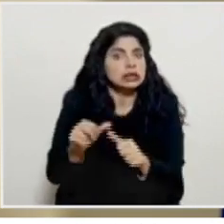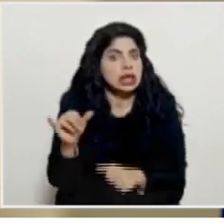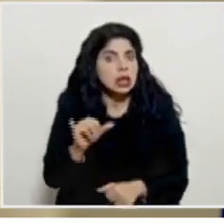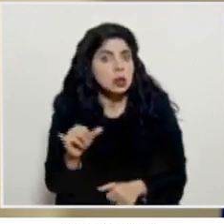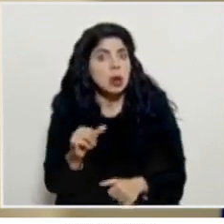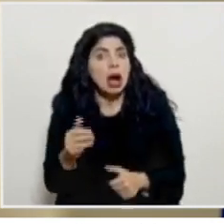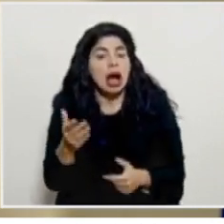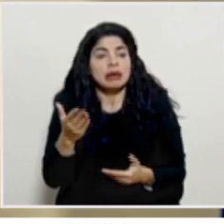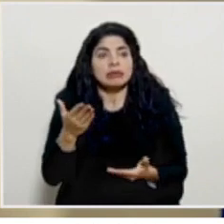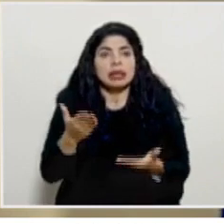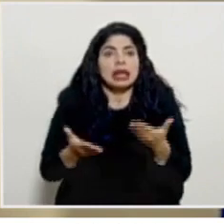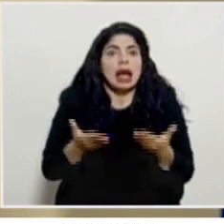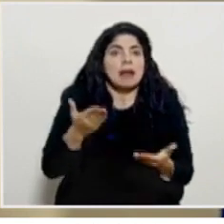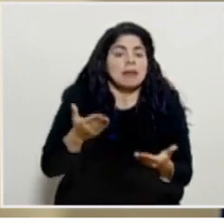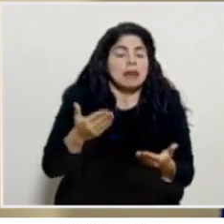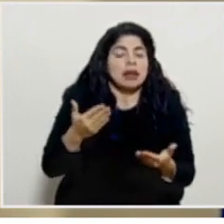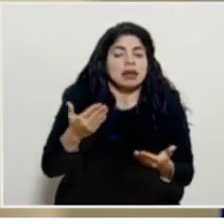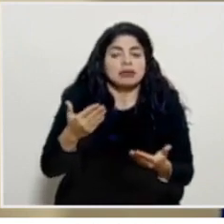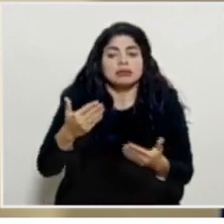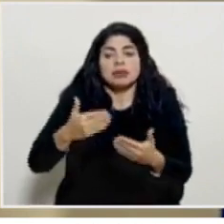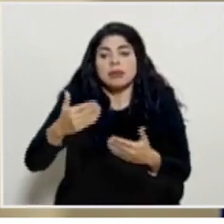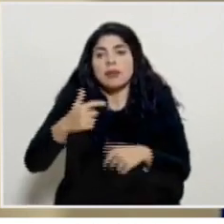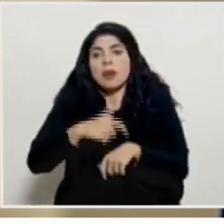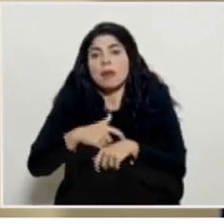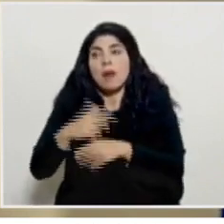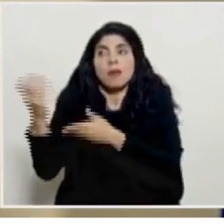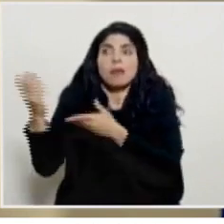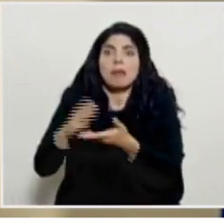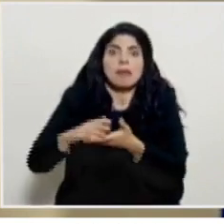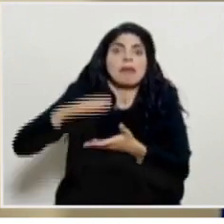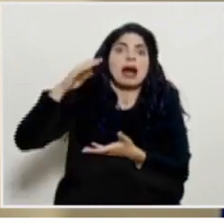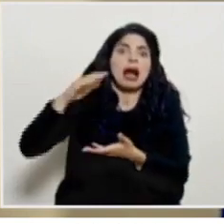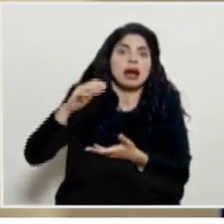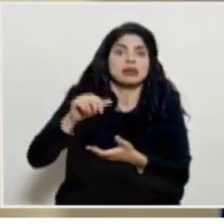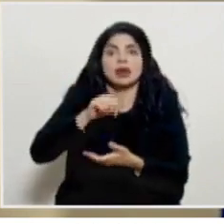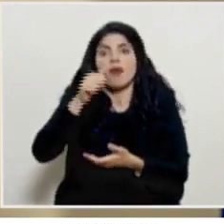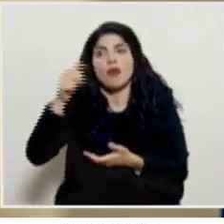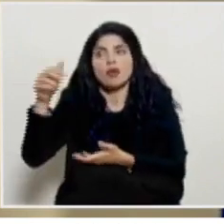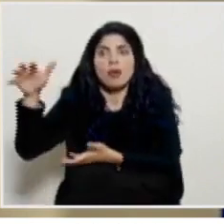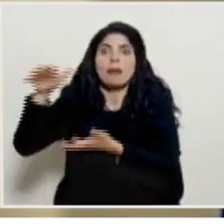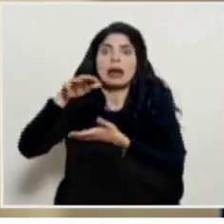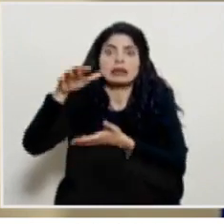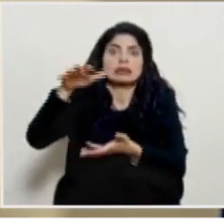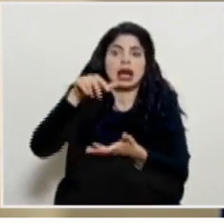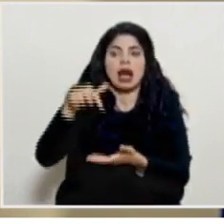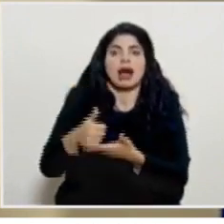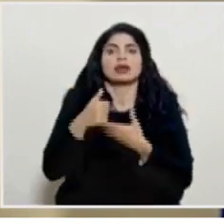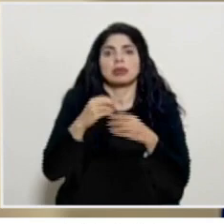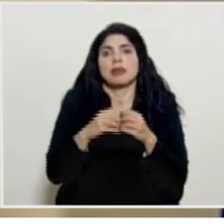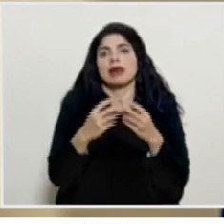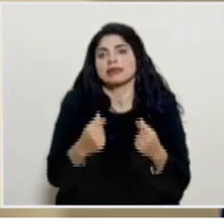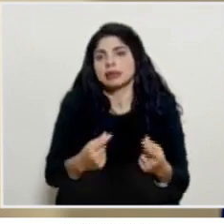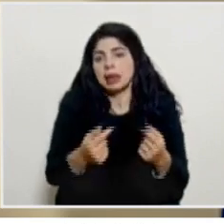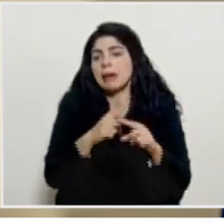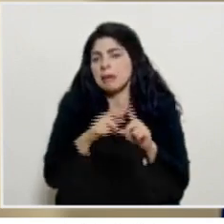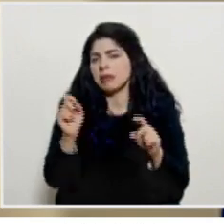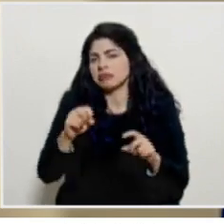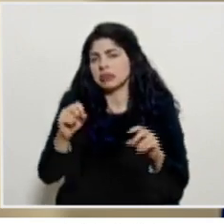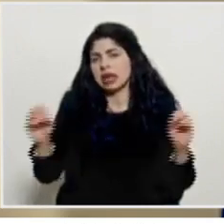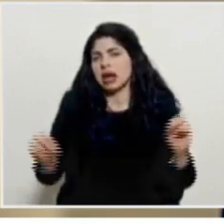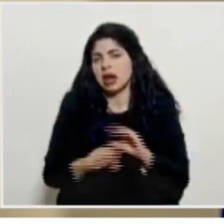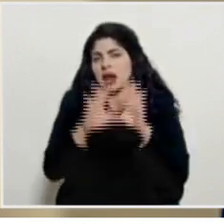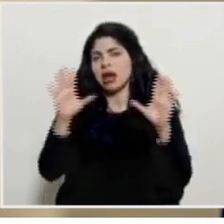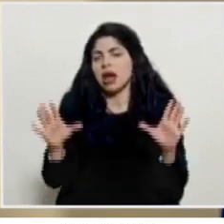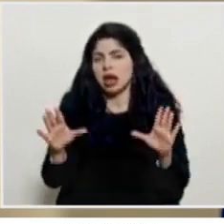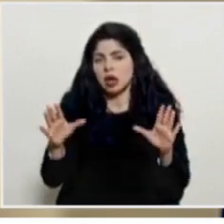puede ser que en algún momento incluso ingrese más vacuna de otras fuentes y eso podría también incluso agilizar pero si es claro que